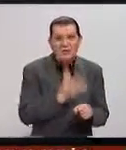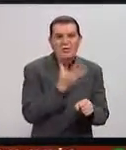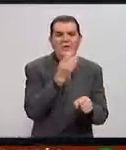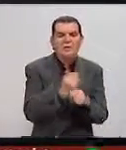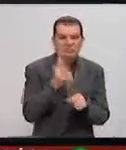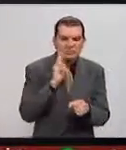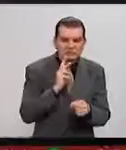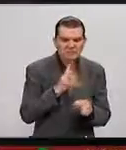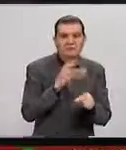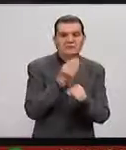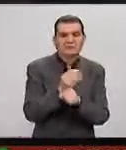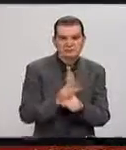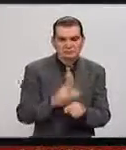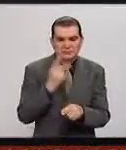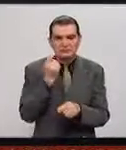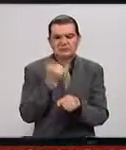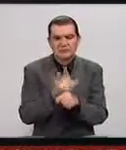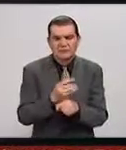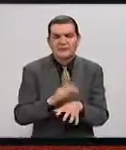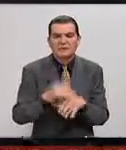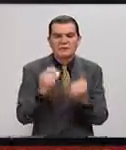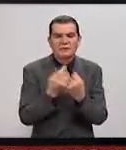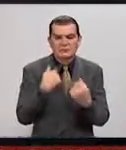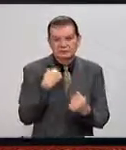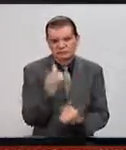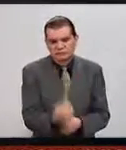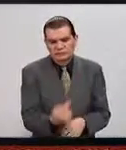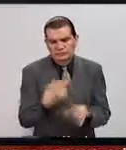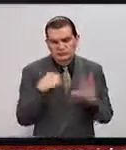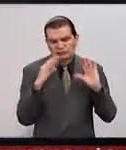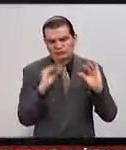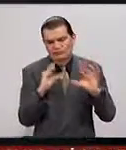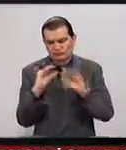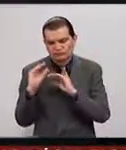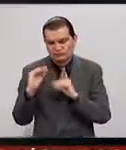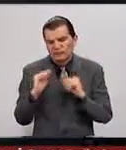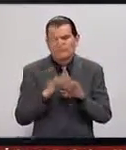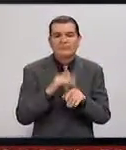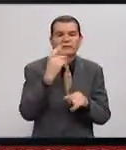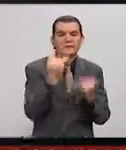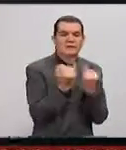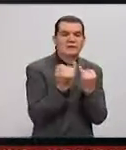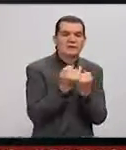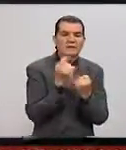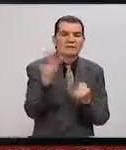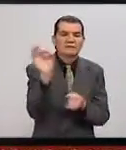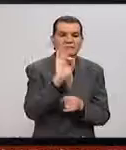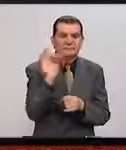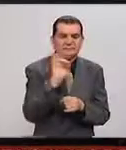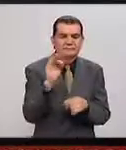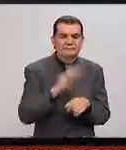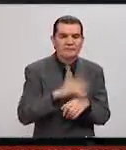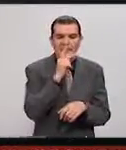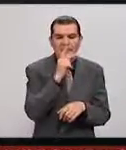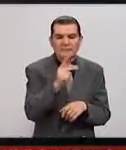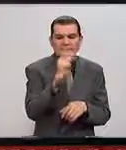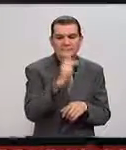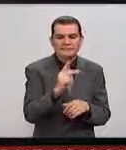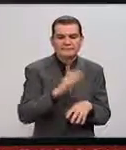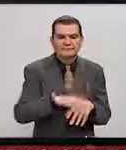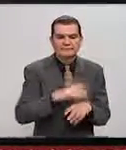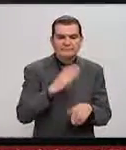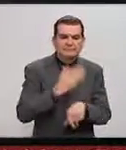a intentar. Y eso es algo que yo creo que hay que inculcarlo desde pequeños, ¿no? Ahora, probablemente, digamos, estas a lo mejor serán palabras muy